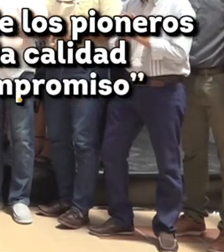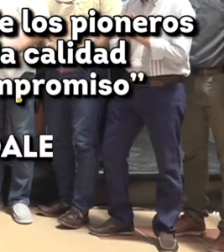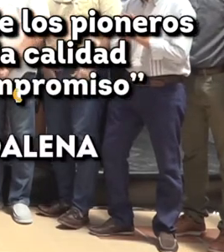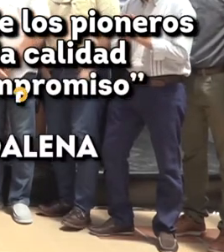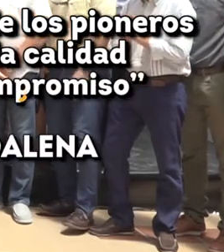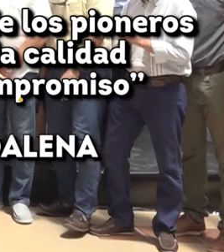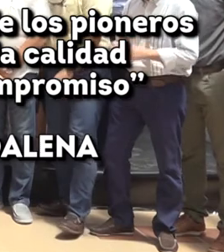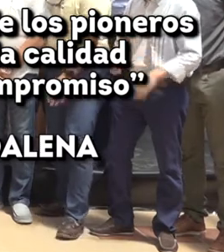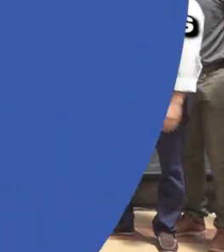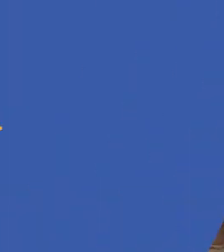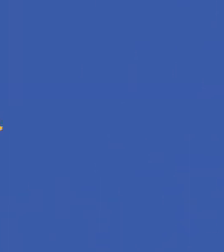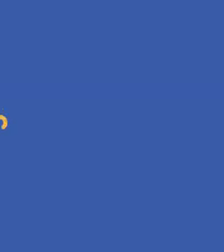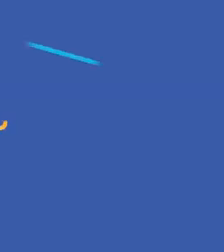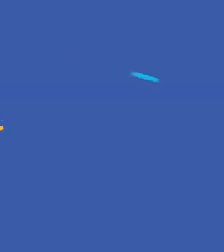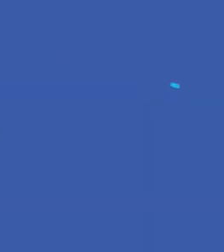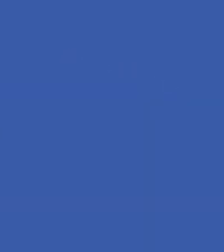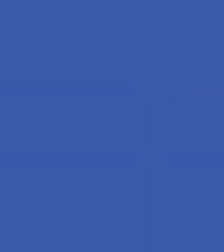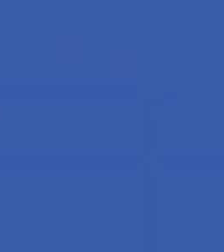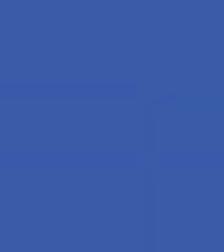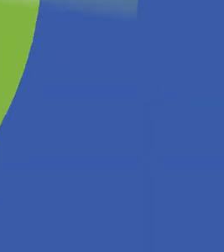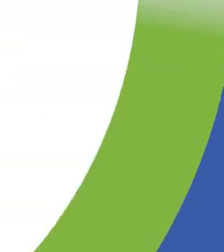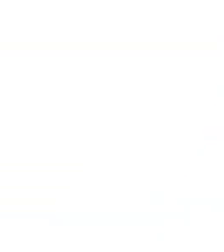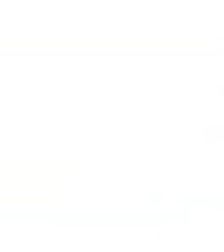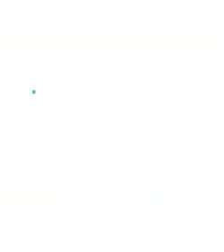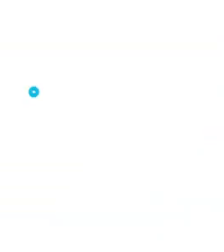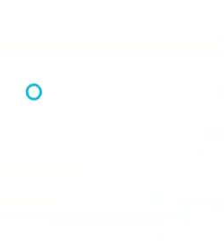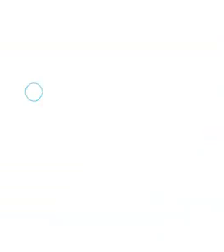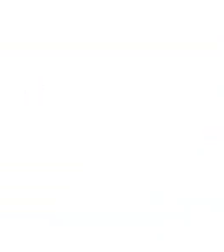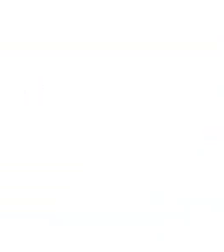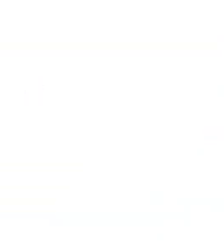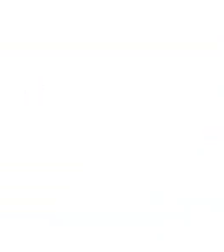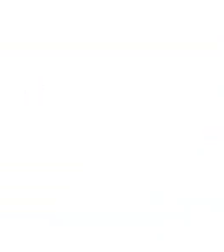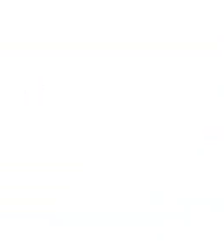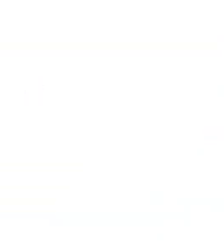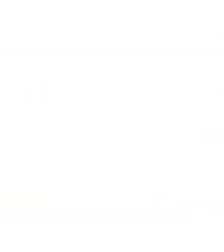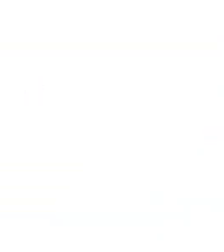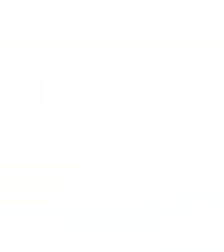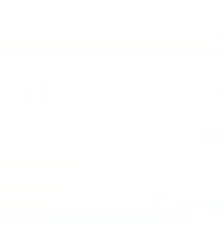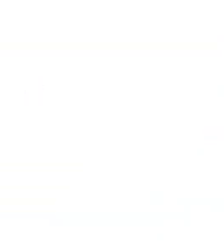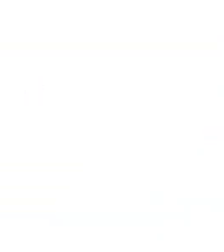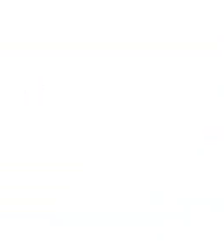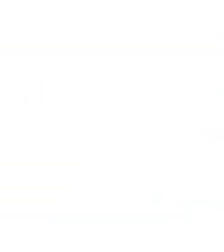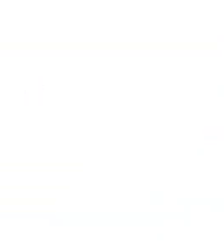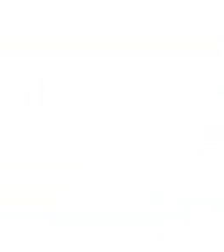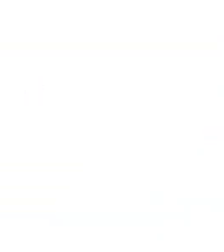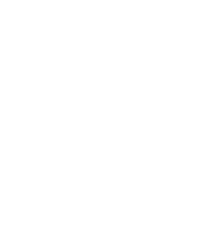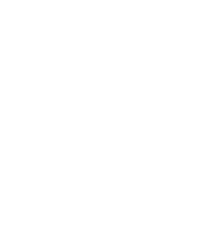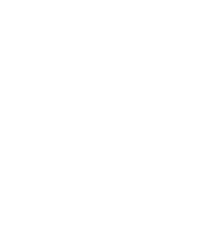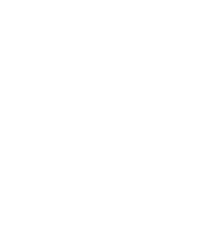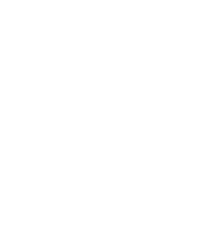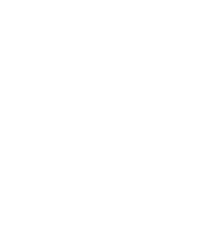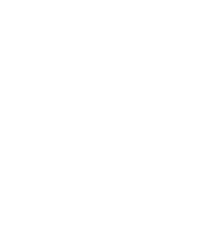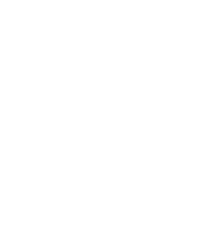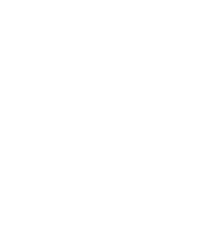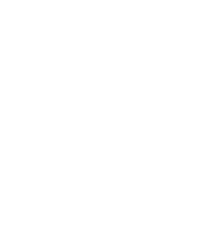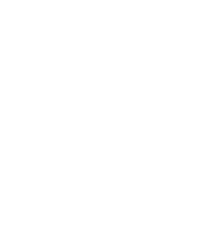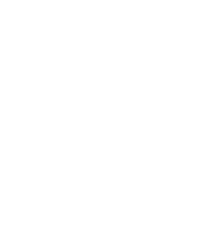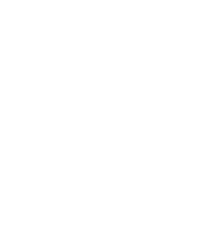Muchas gracias a todos. Gracias. Universidad de Magdalena. Aún más incluyente e innovadora.